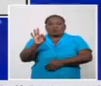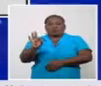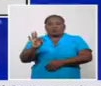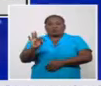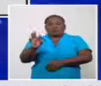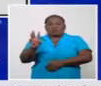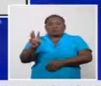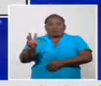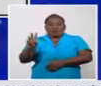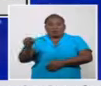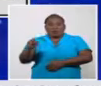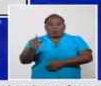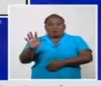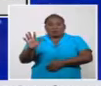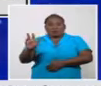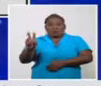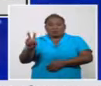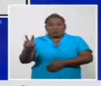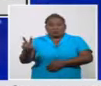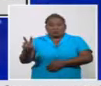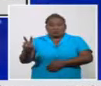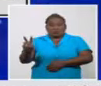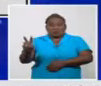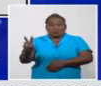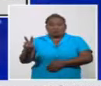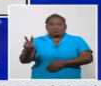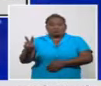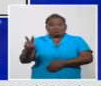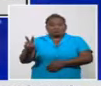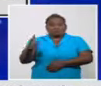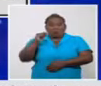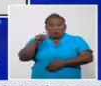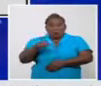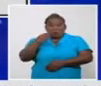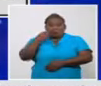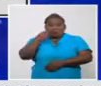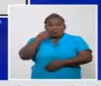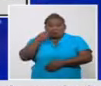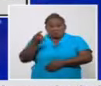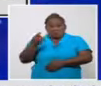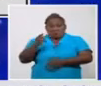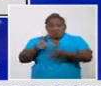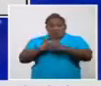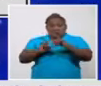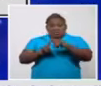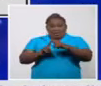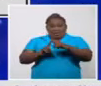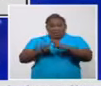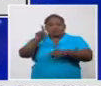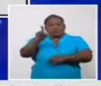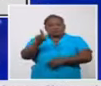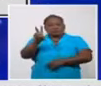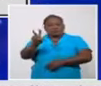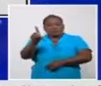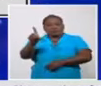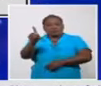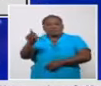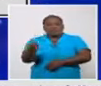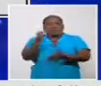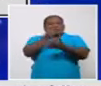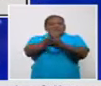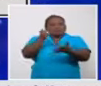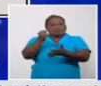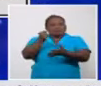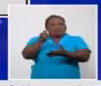y hoy lo vimos de Guantánamo hoy 121 pacientes confirmados Guantánamo municipio